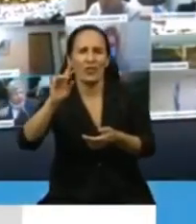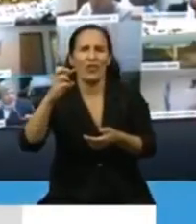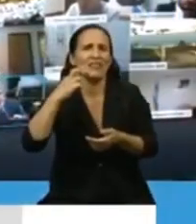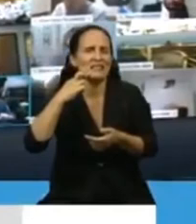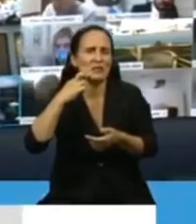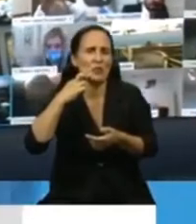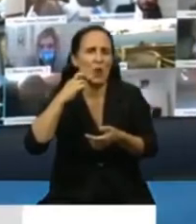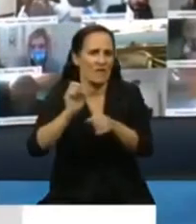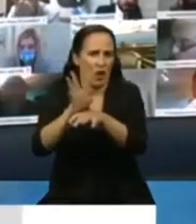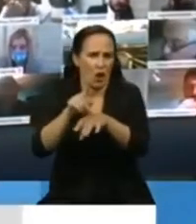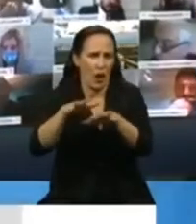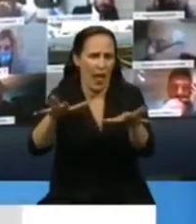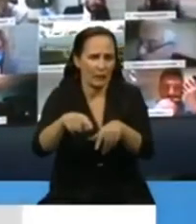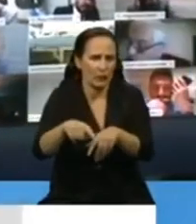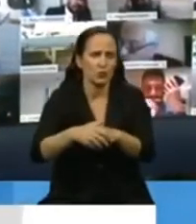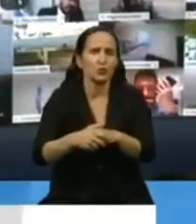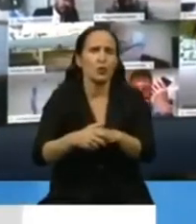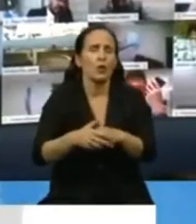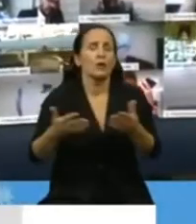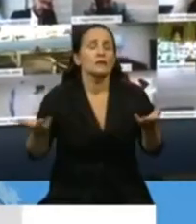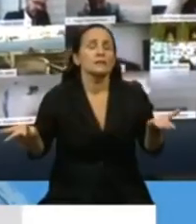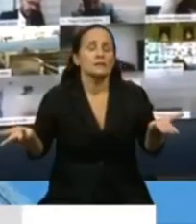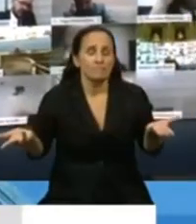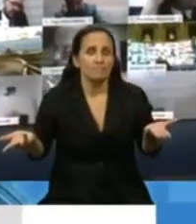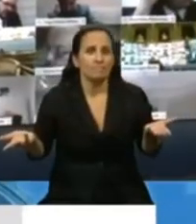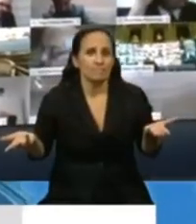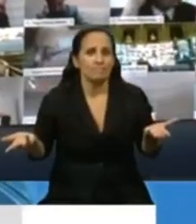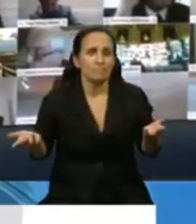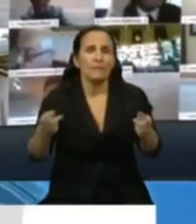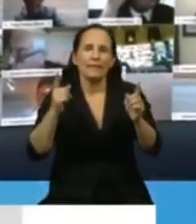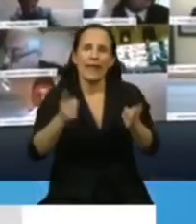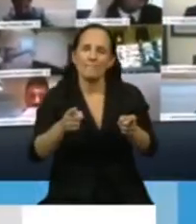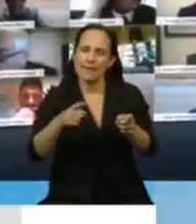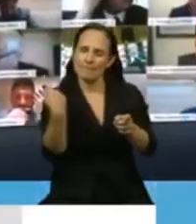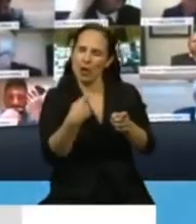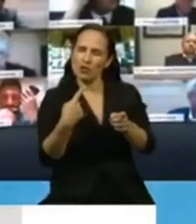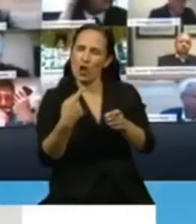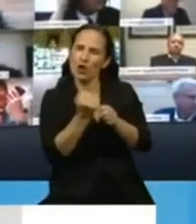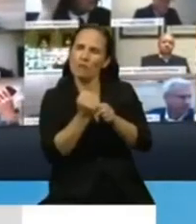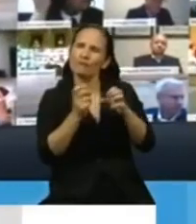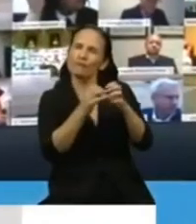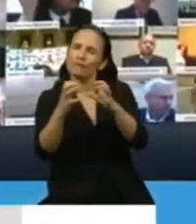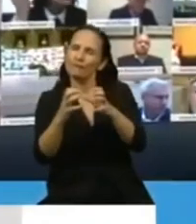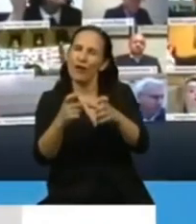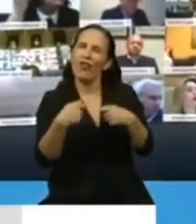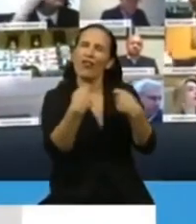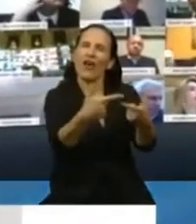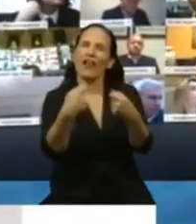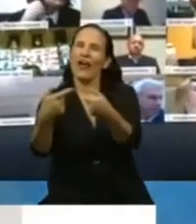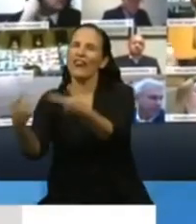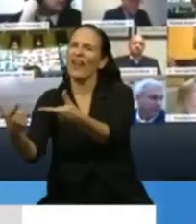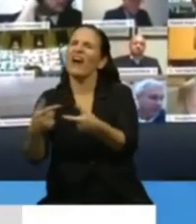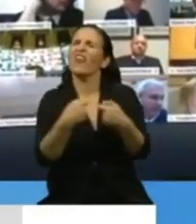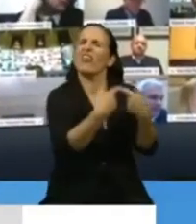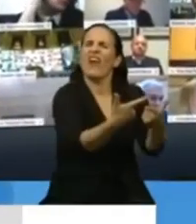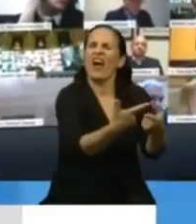Pero también es cierto que estamos generando una respuesta simbólica para tres sectores, el de la salud, el de la Fuerza